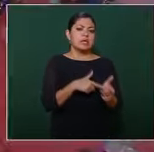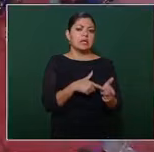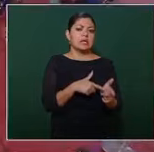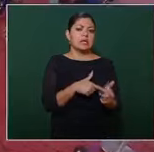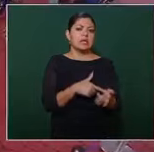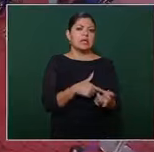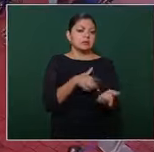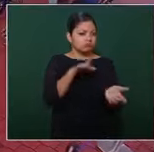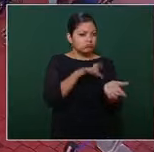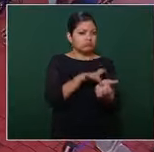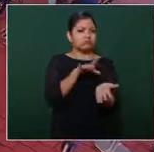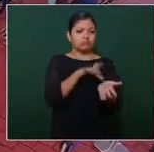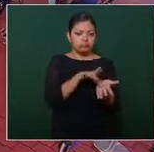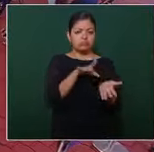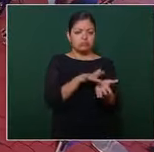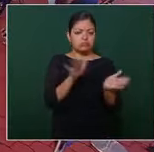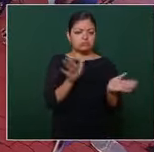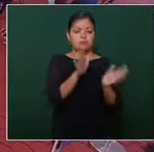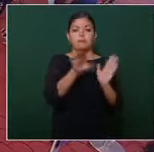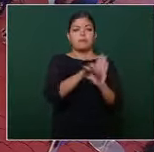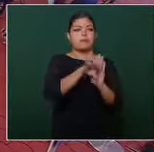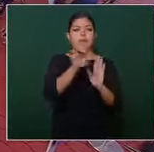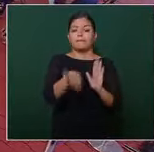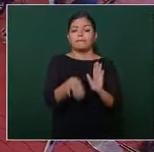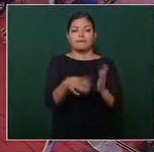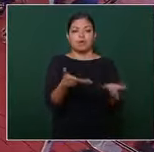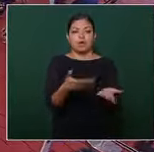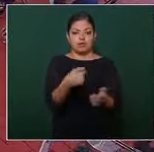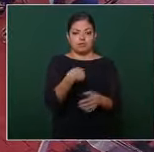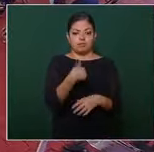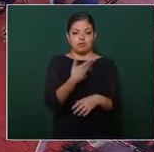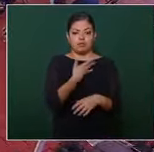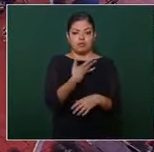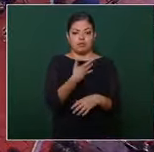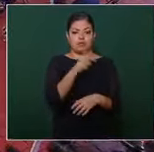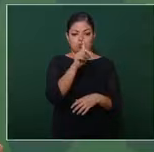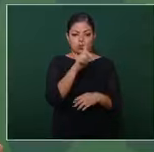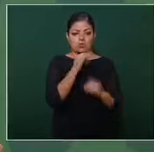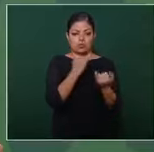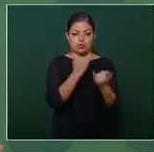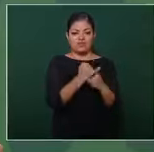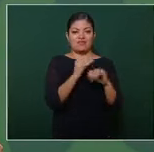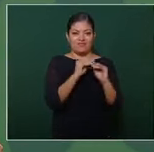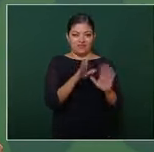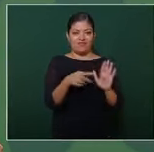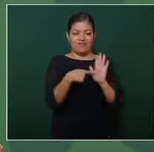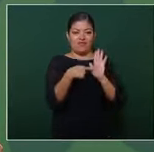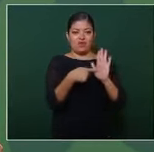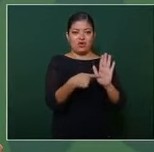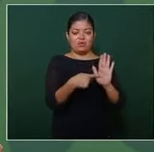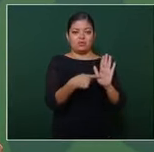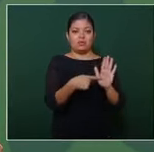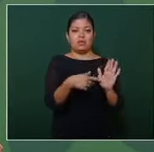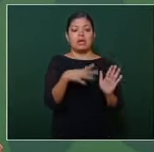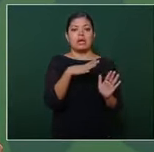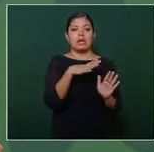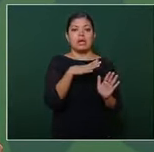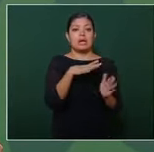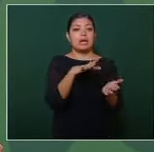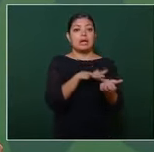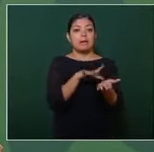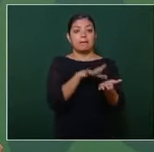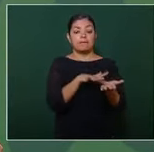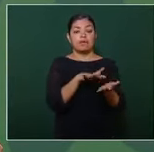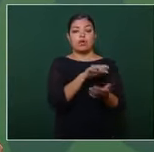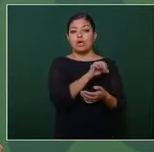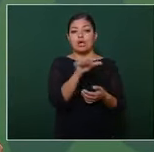apoyando por ejemplo aquí tengo un informe de que se está apoyando a